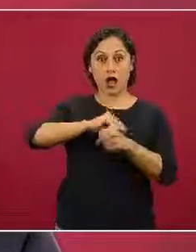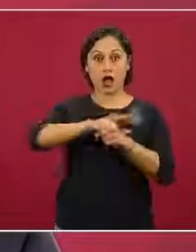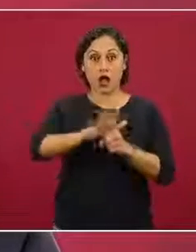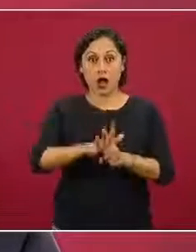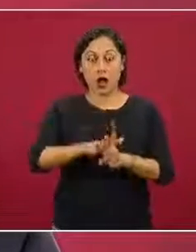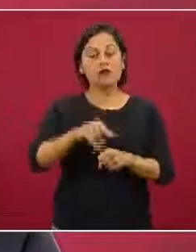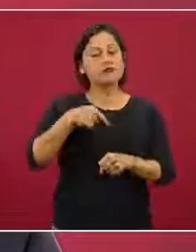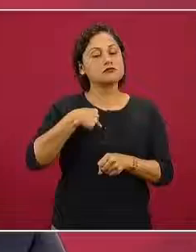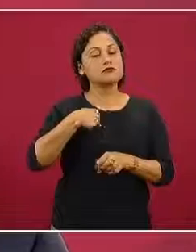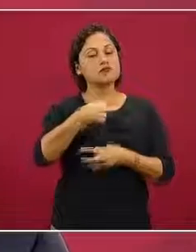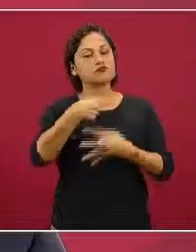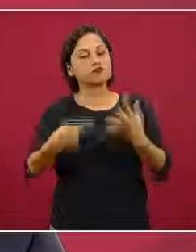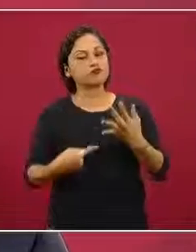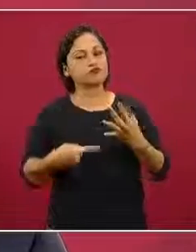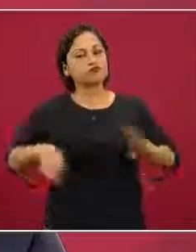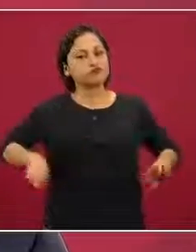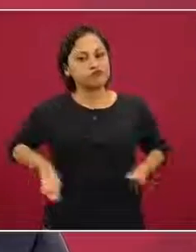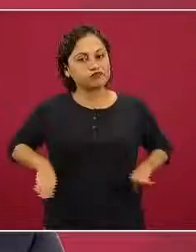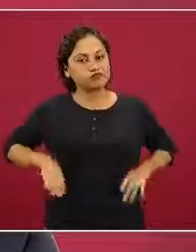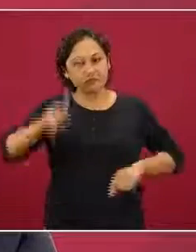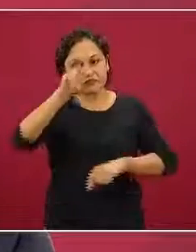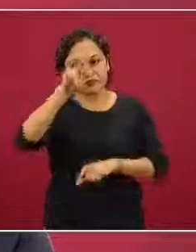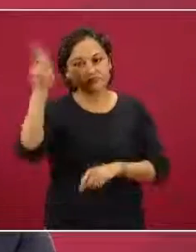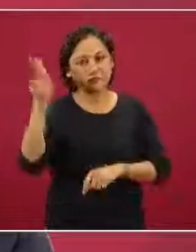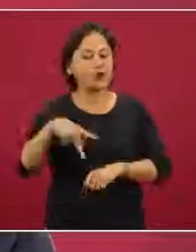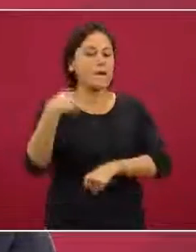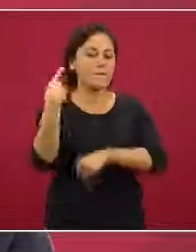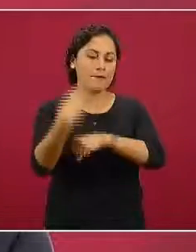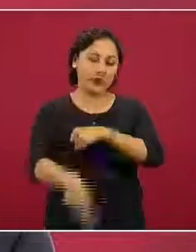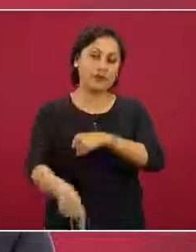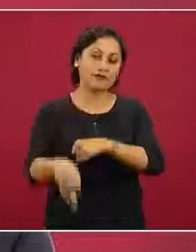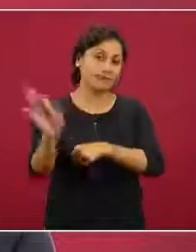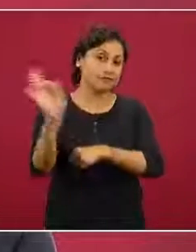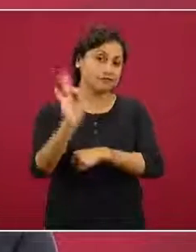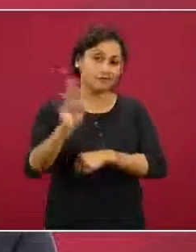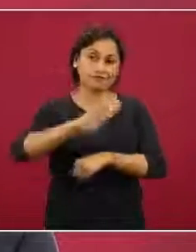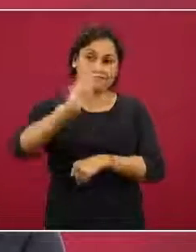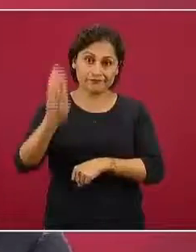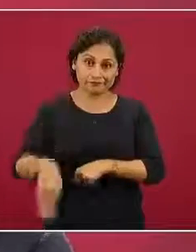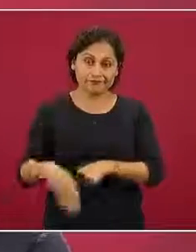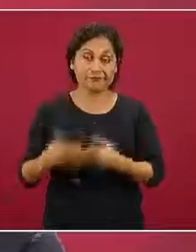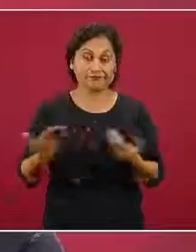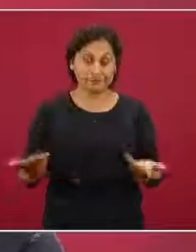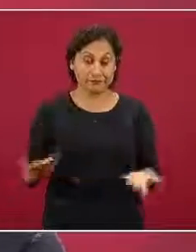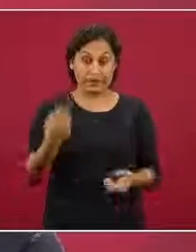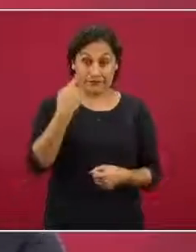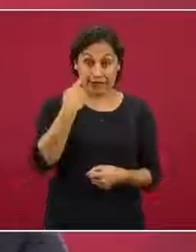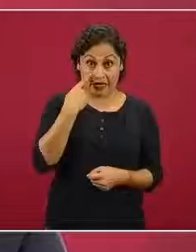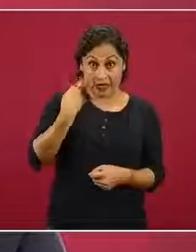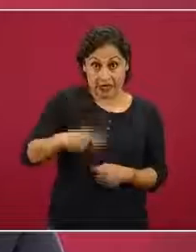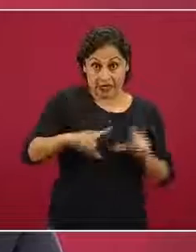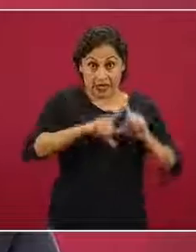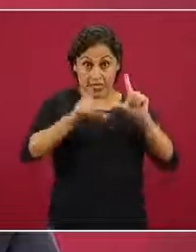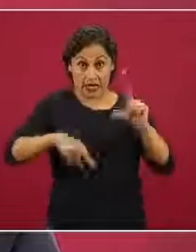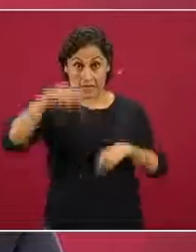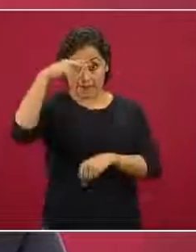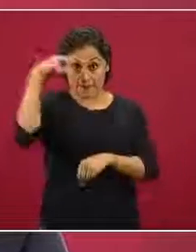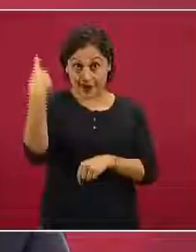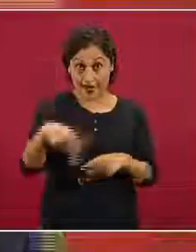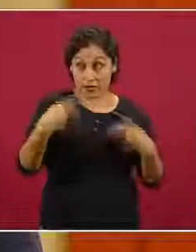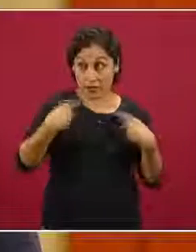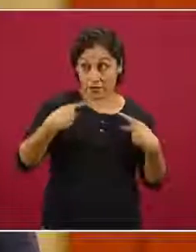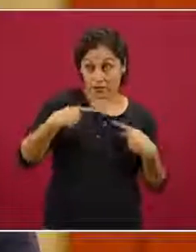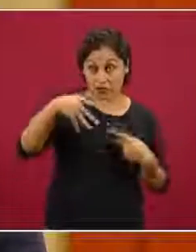por el virus SARS-CoV-2 resultando que en México no solamente las personas adultas mayores sean quienes tienen la mayor